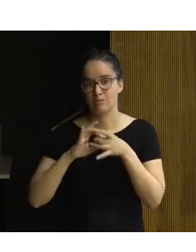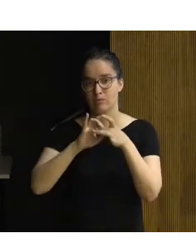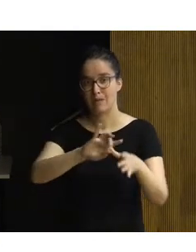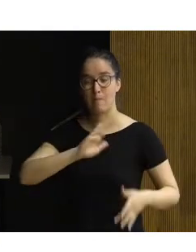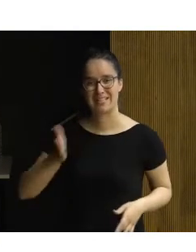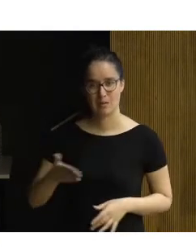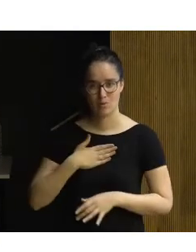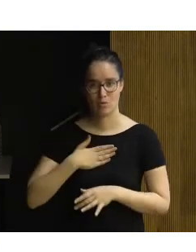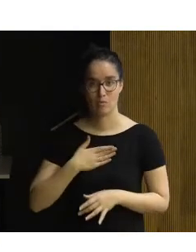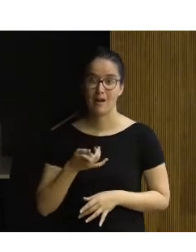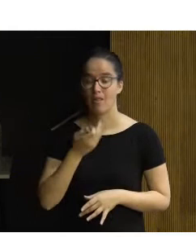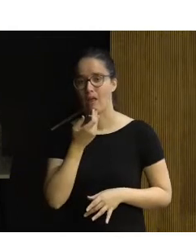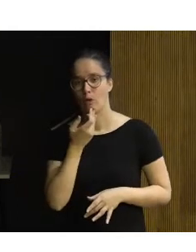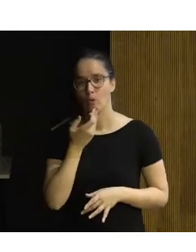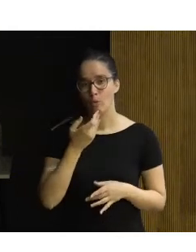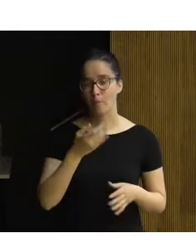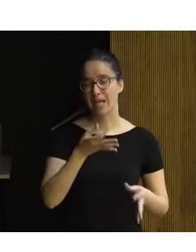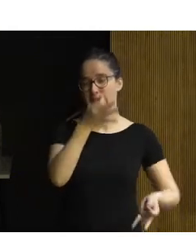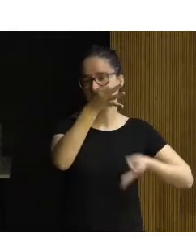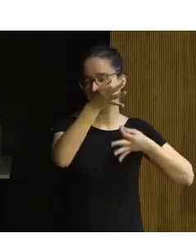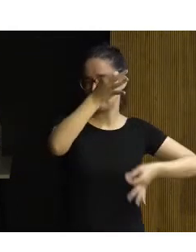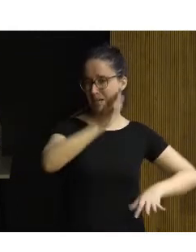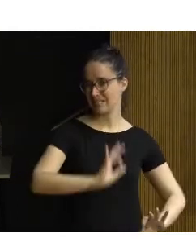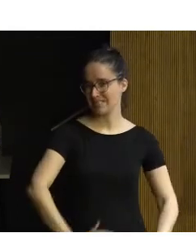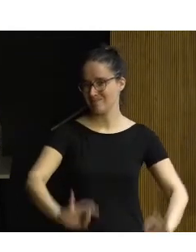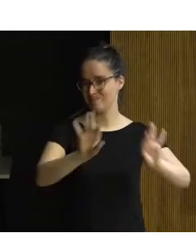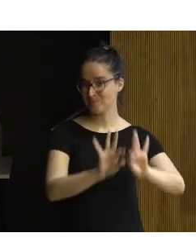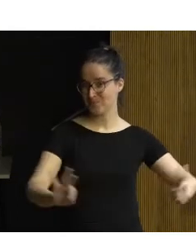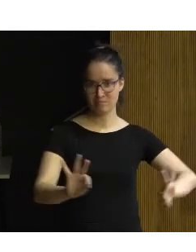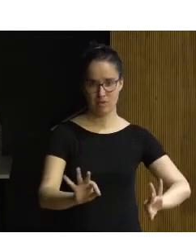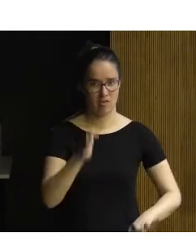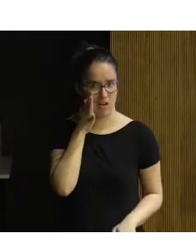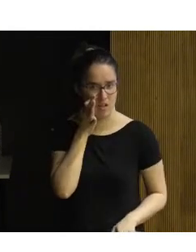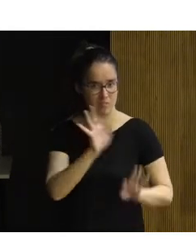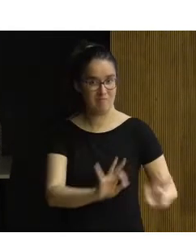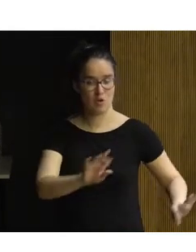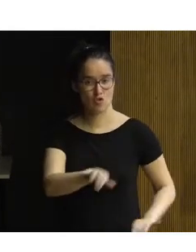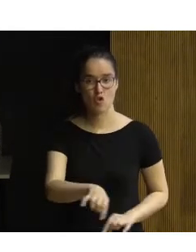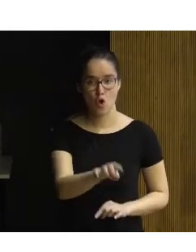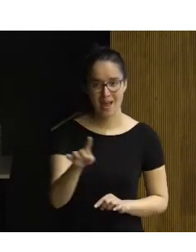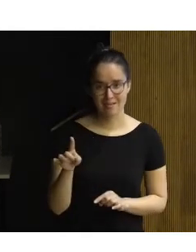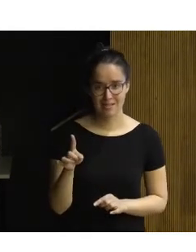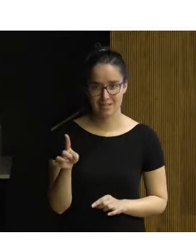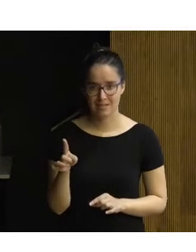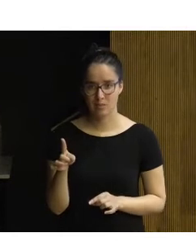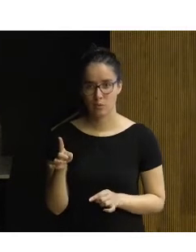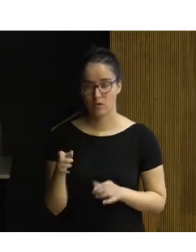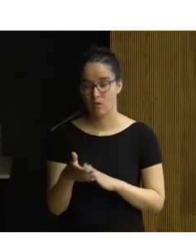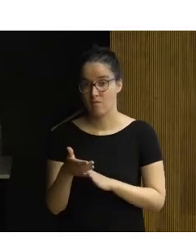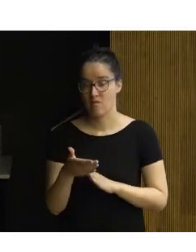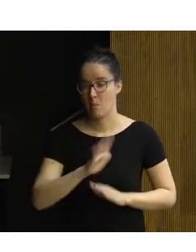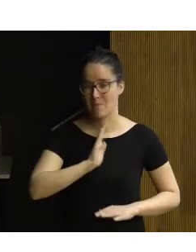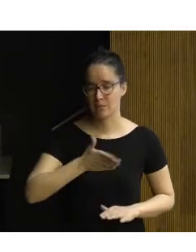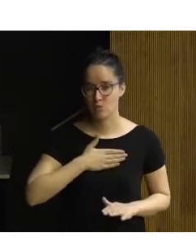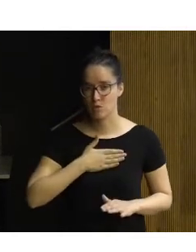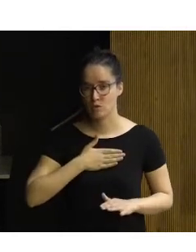patrimonio, que parece que es algo como mucho más sofisticado, pero realmente no es nada sofisticado cuando se acerca uno al patrimonio